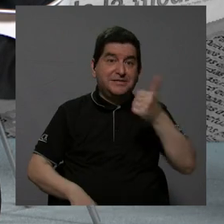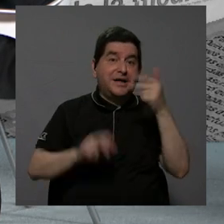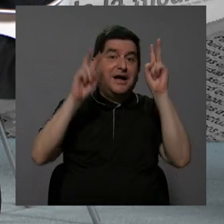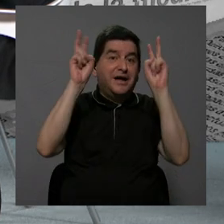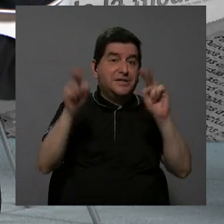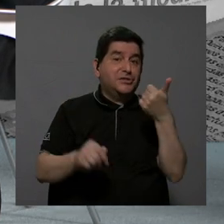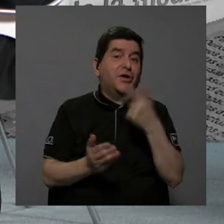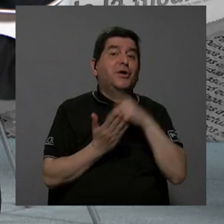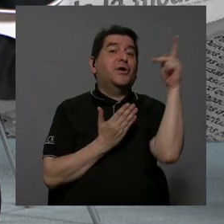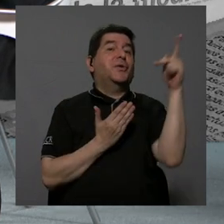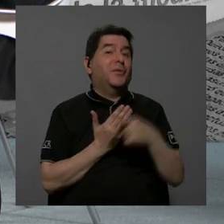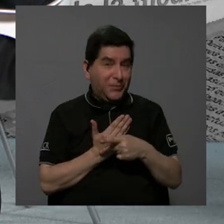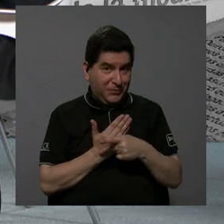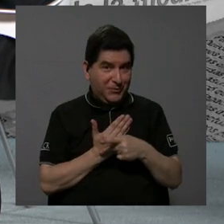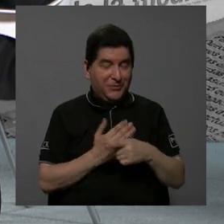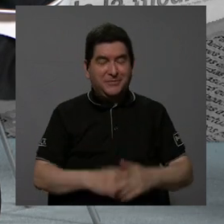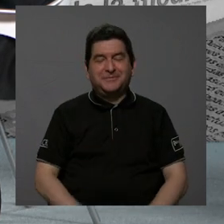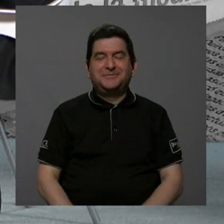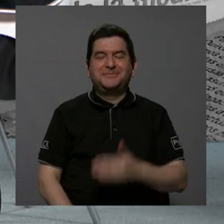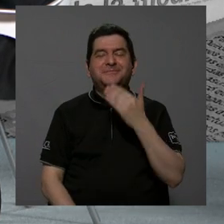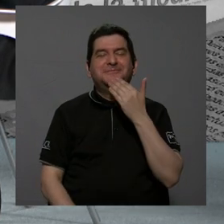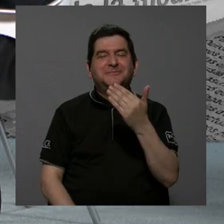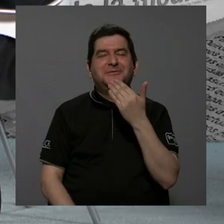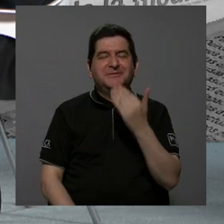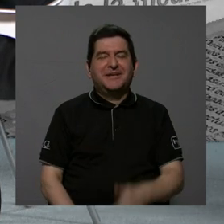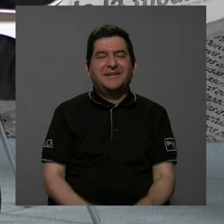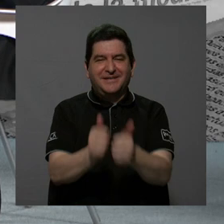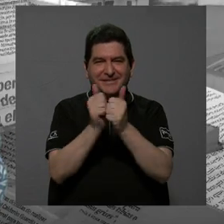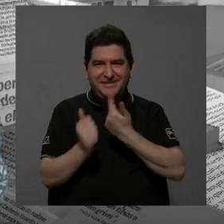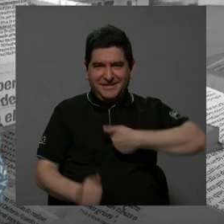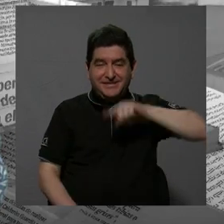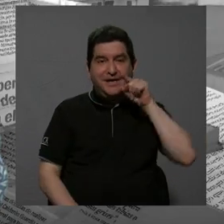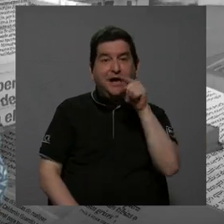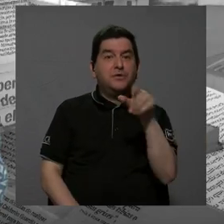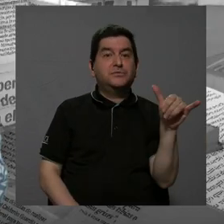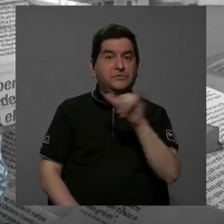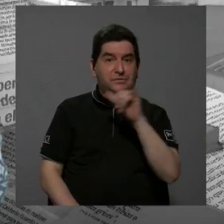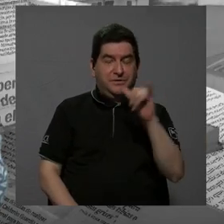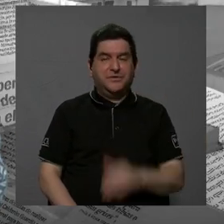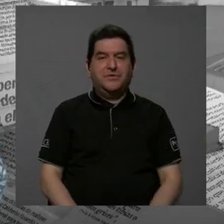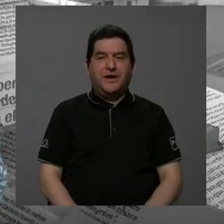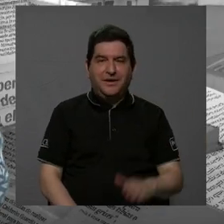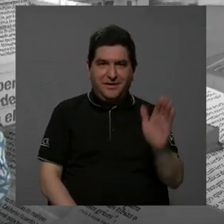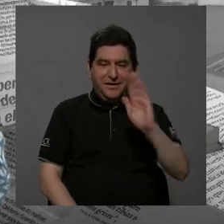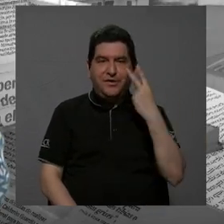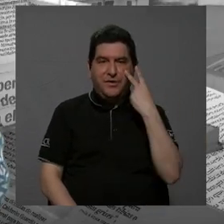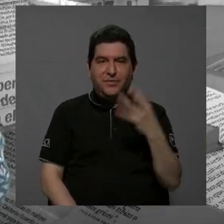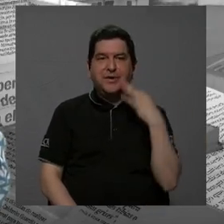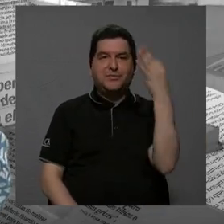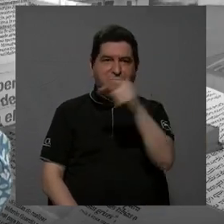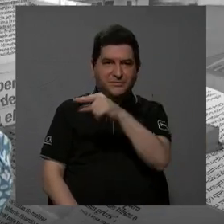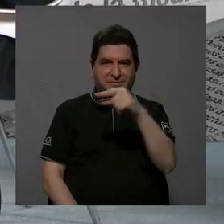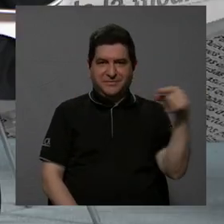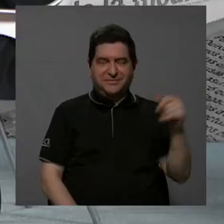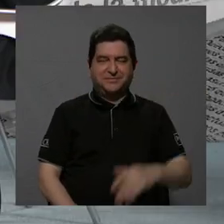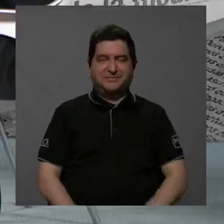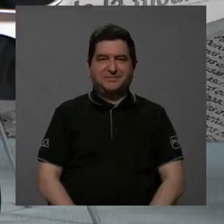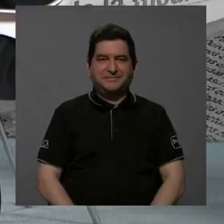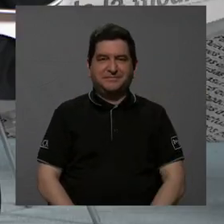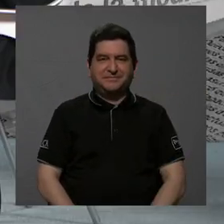tema de otro programa. Muy bien, excelente. Muchas gracias por estar con nosotros. A ustedes también me despido y nos vemos la próxima vez.